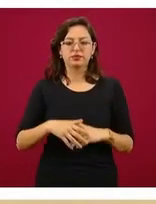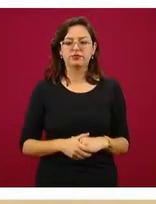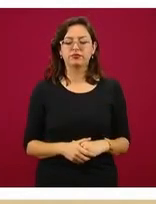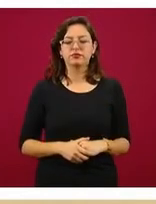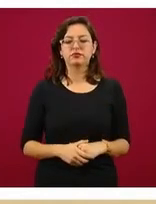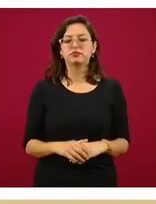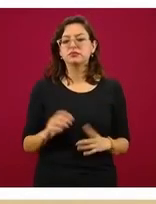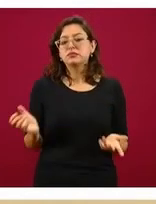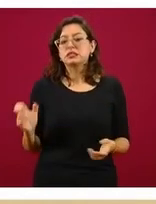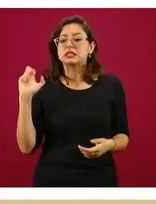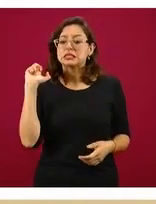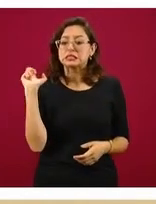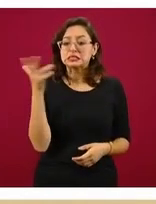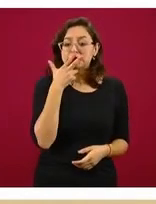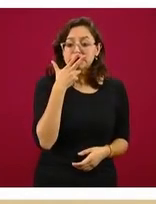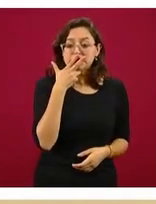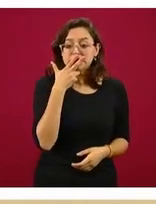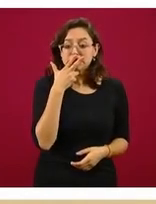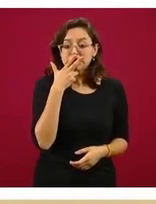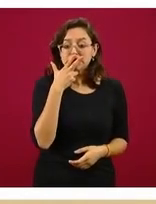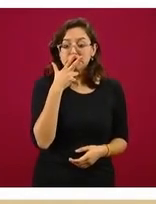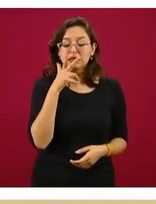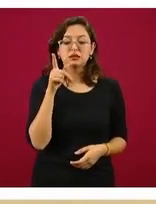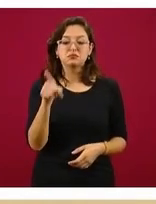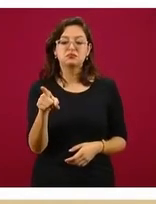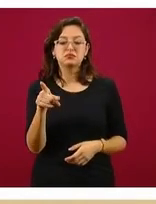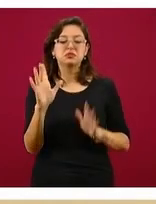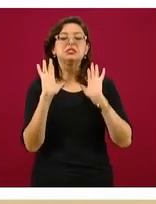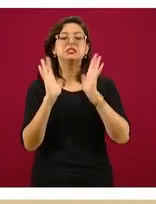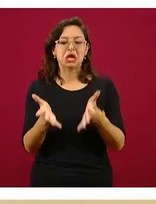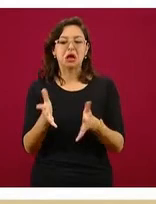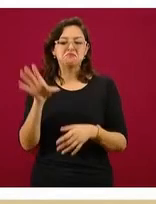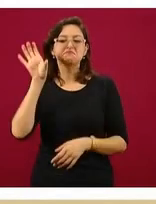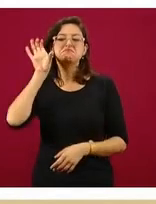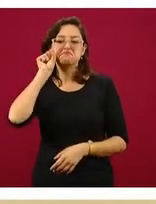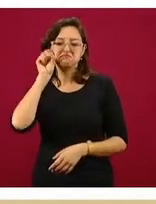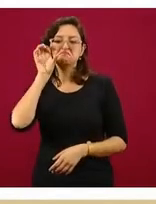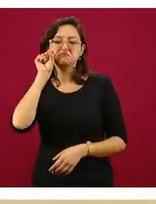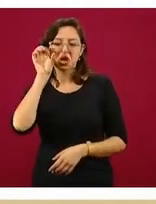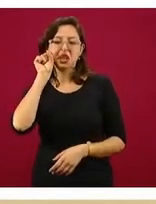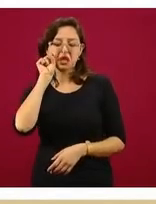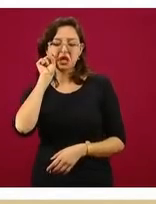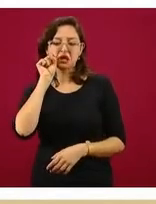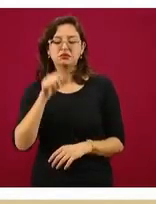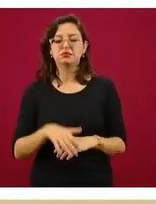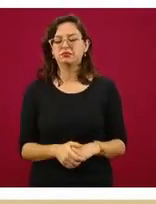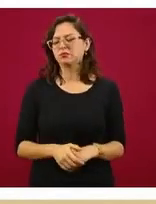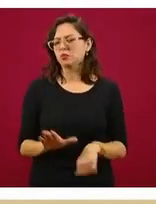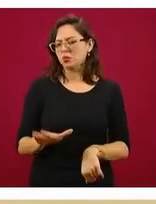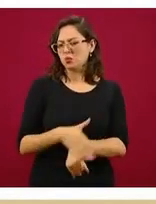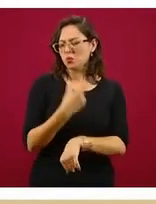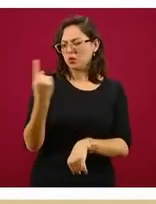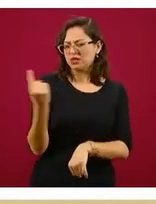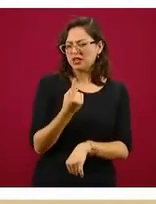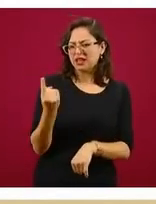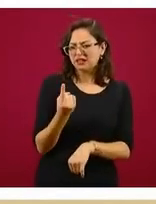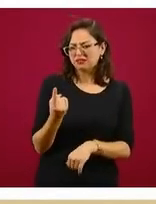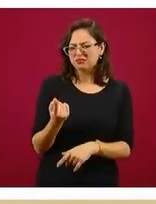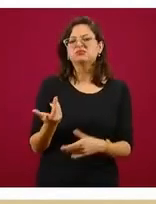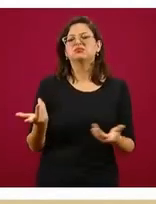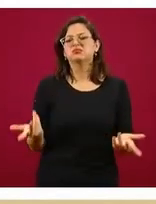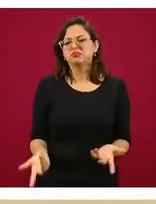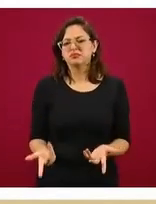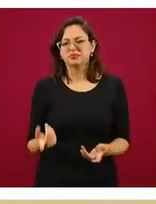Chihuahua tiene nivel naranja, cómo es que el nivel de naranja de Chihuahua se compone.